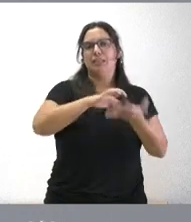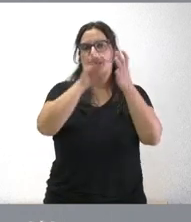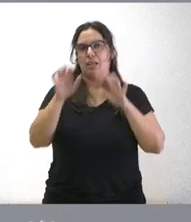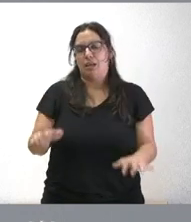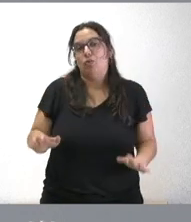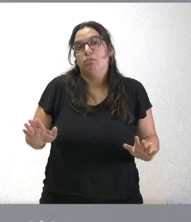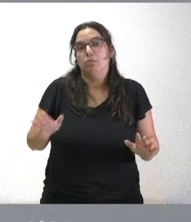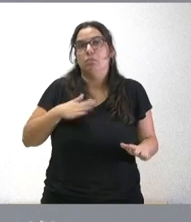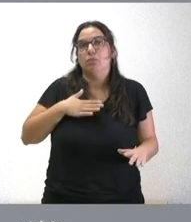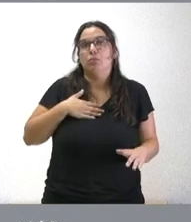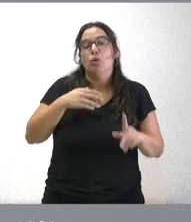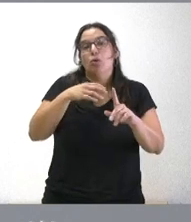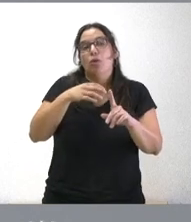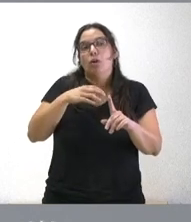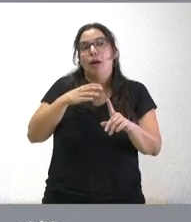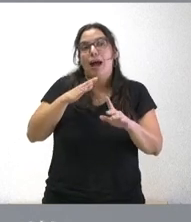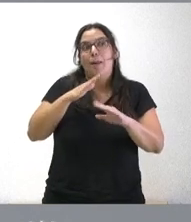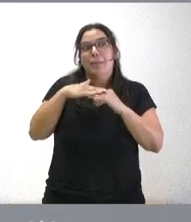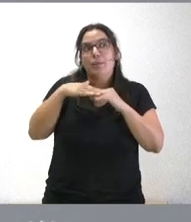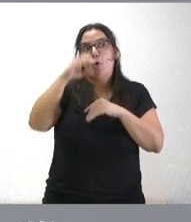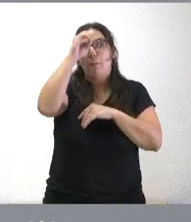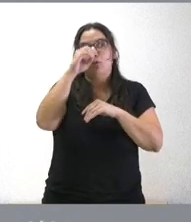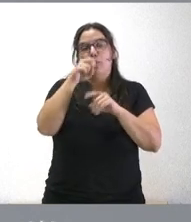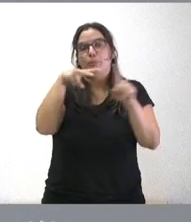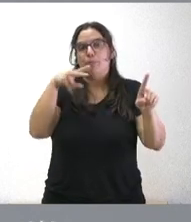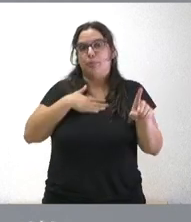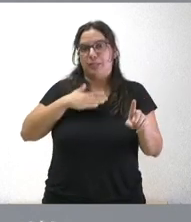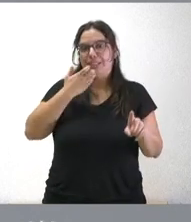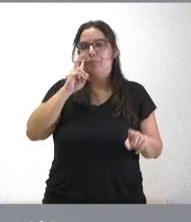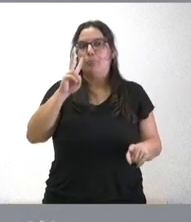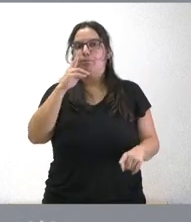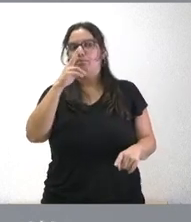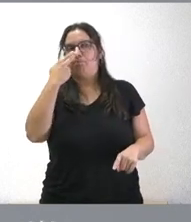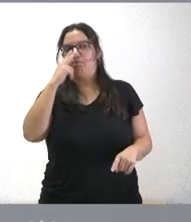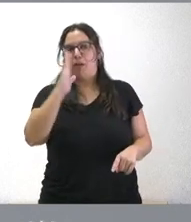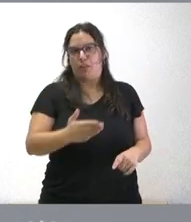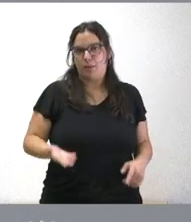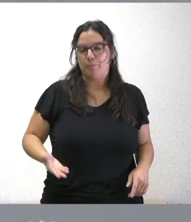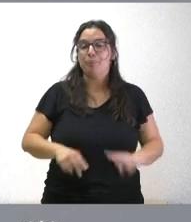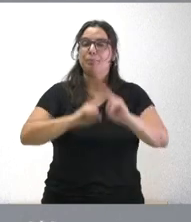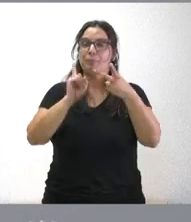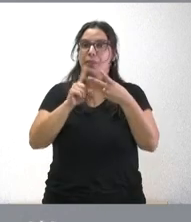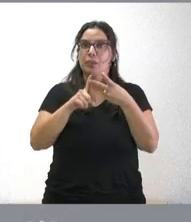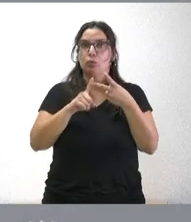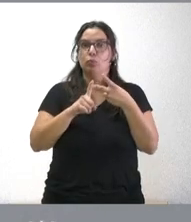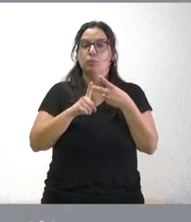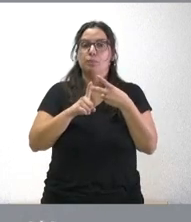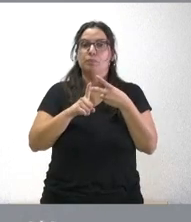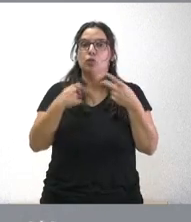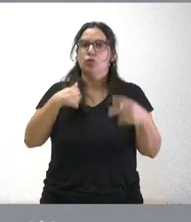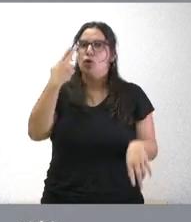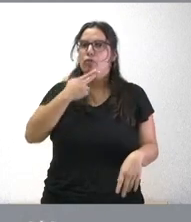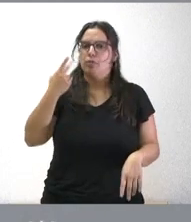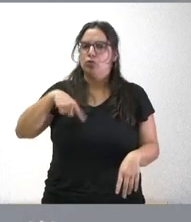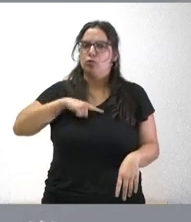desde la perspectiva que lo tengamos nosotros cuando creamos que esos intereses se ven perjudicados por parte del gobierno de España lo segundo le confirmo